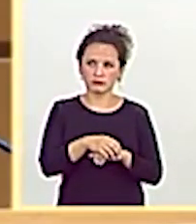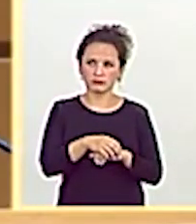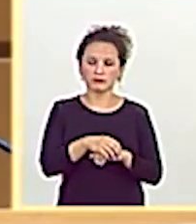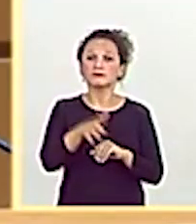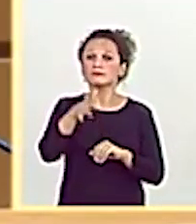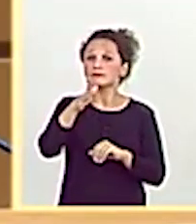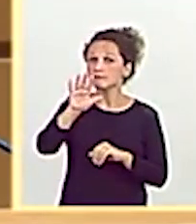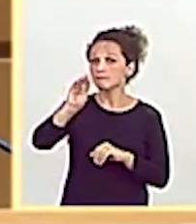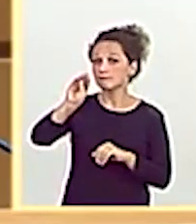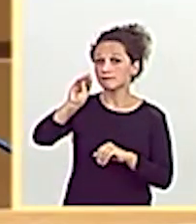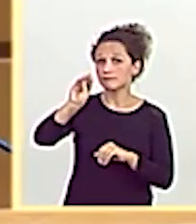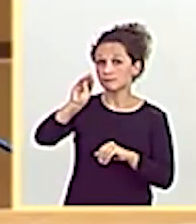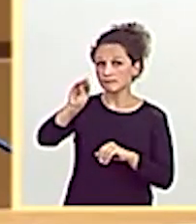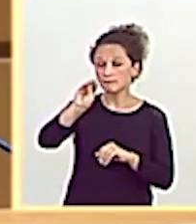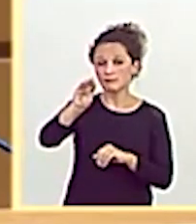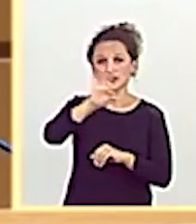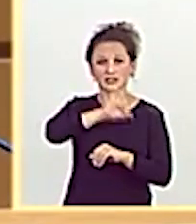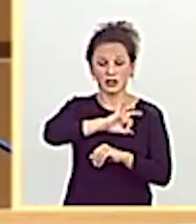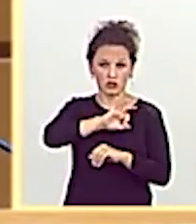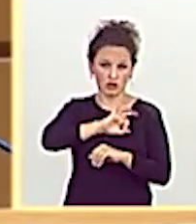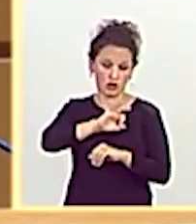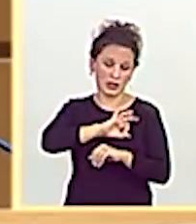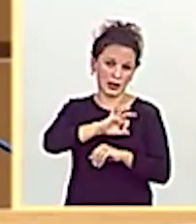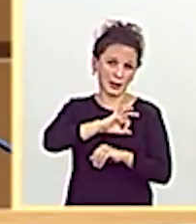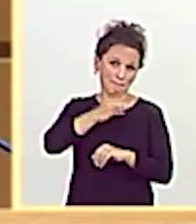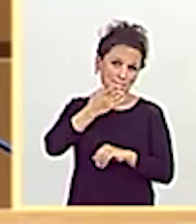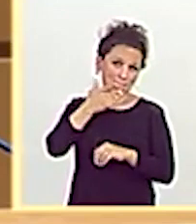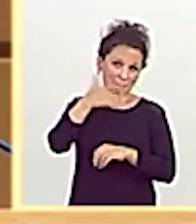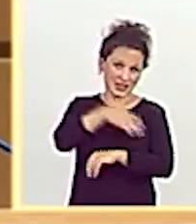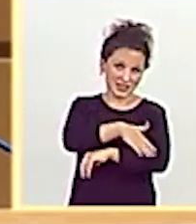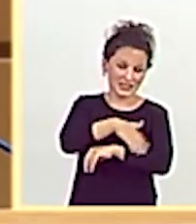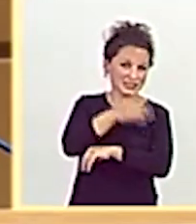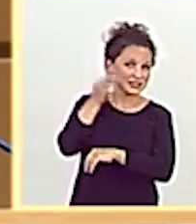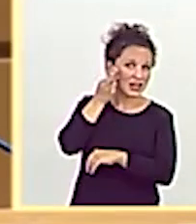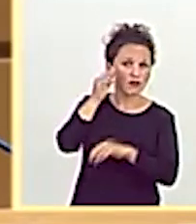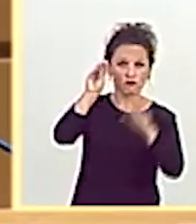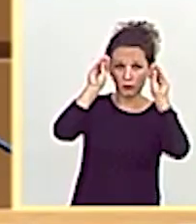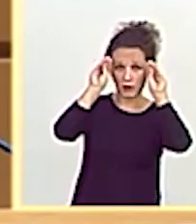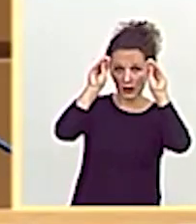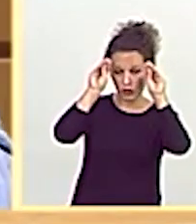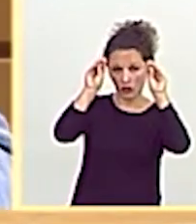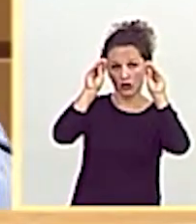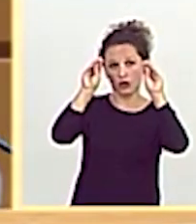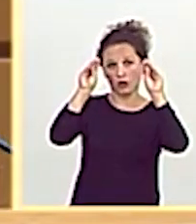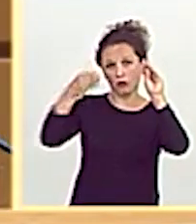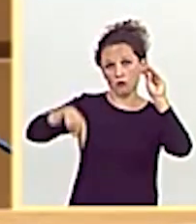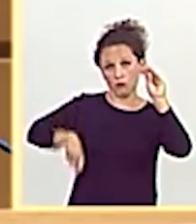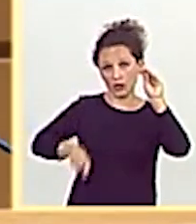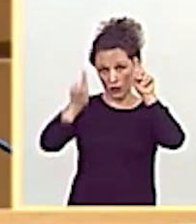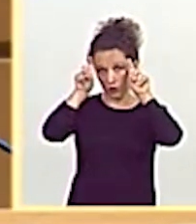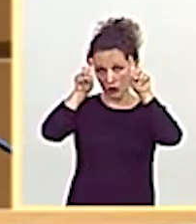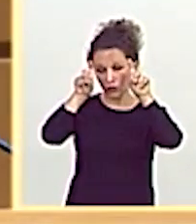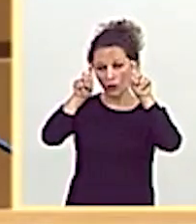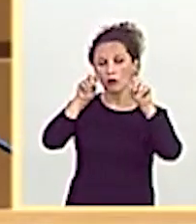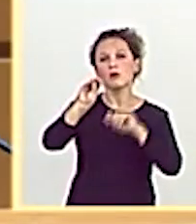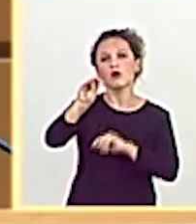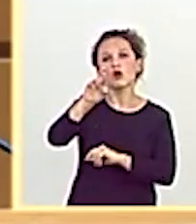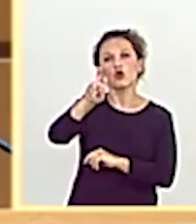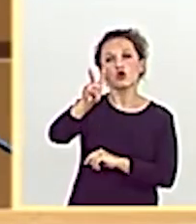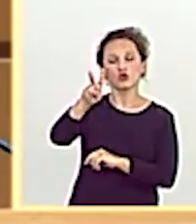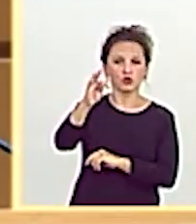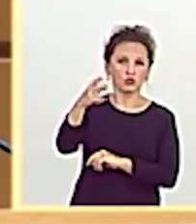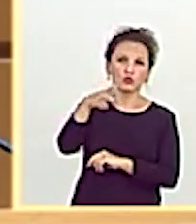Pregunta dirigida a la señora ministra de Educación y Formación Profesional. Pregunta del senador Ruth Villanueva del Grupo